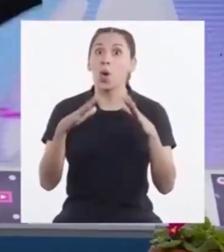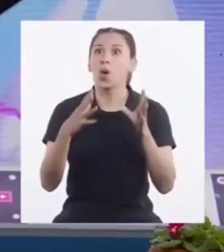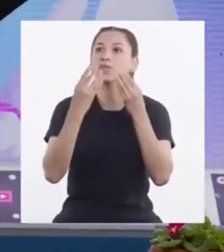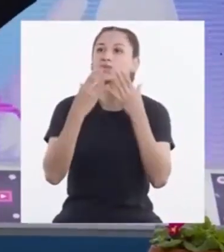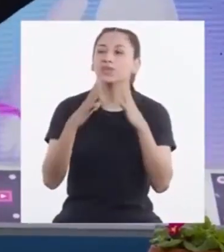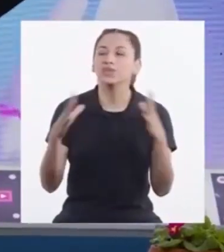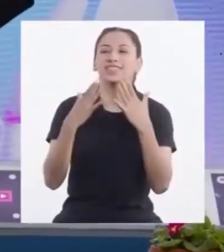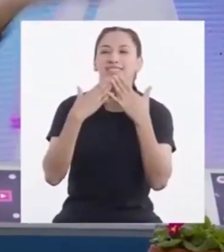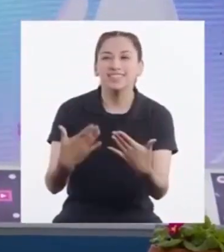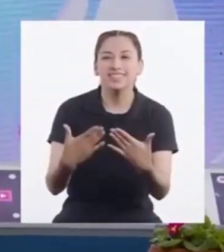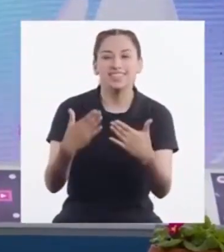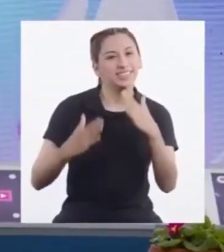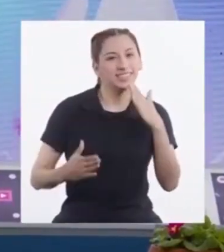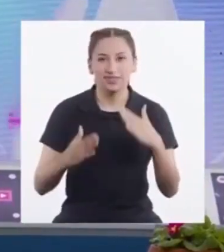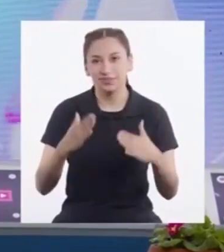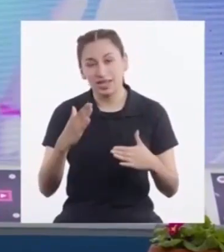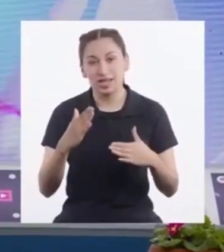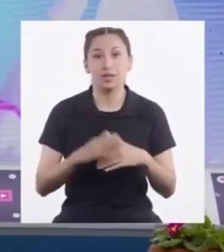gracias Maca